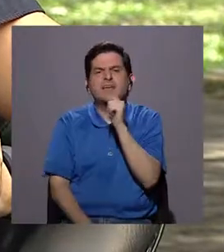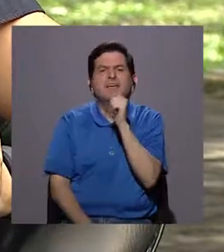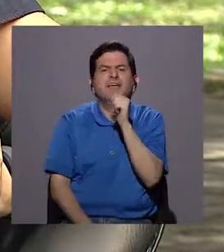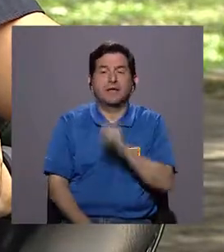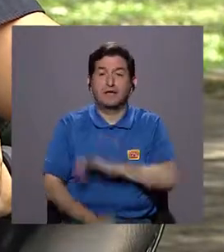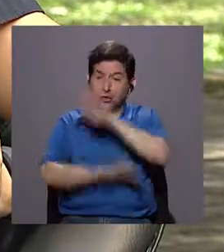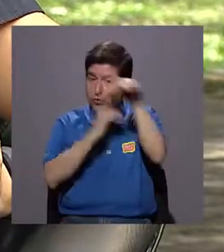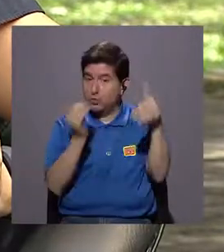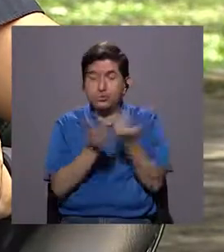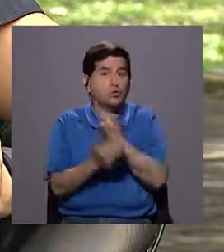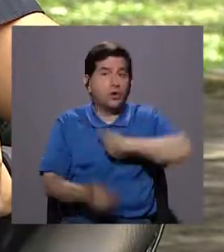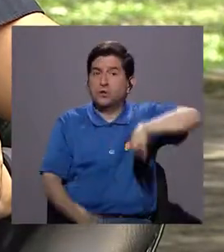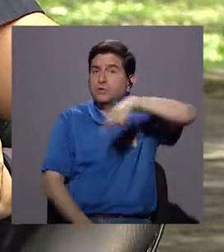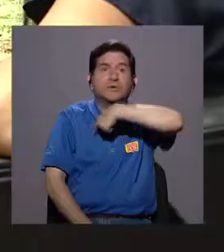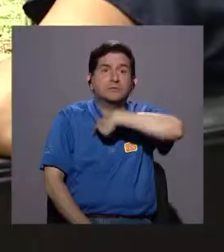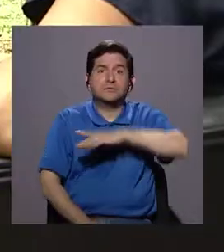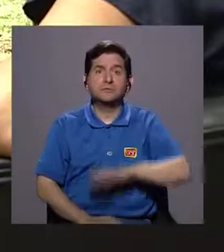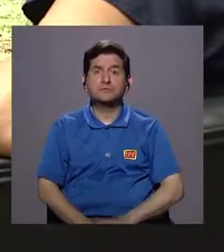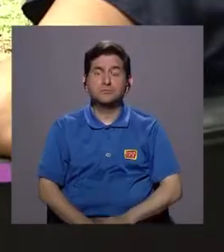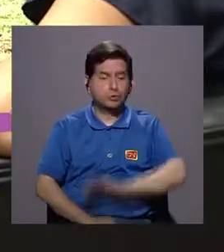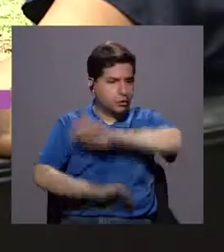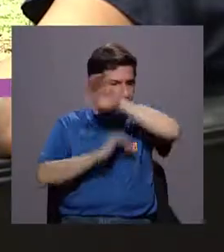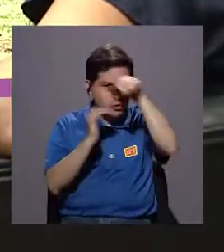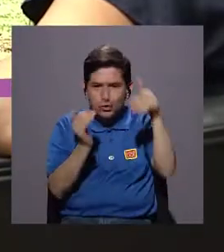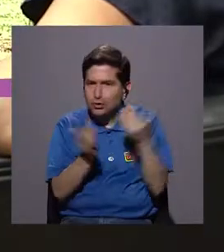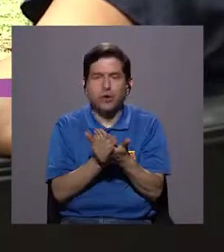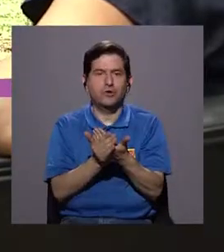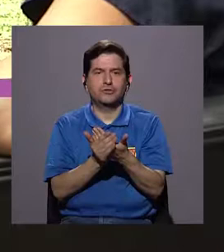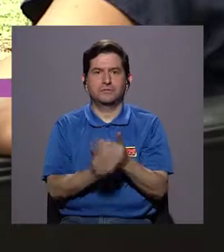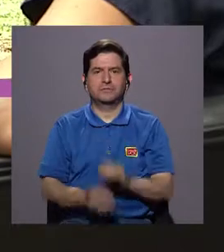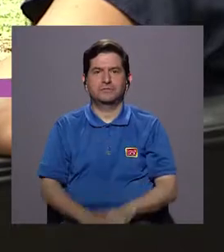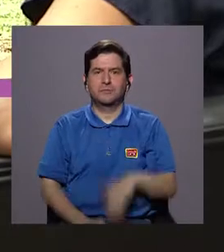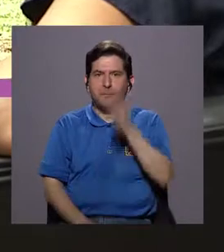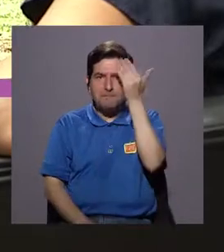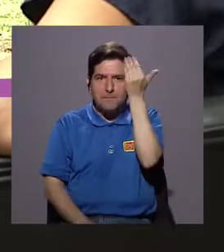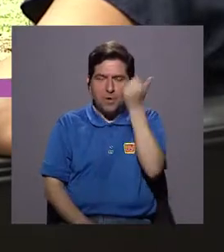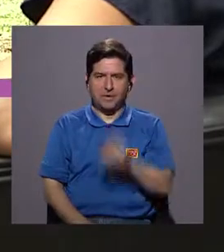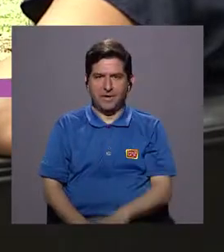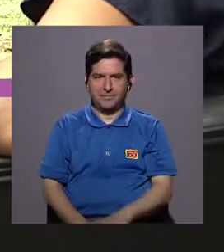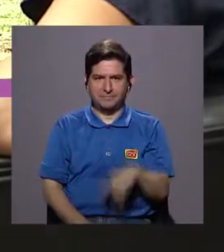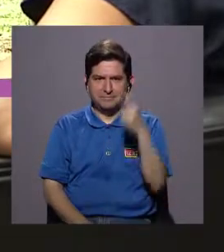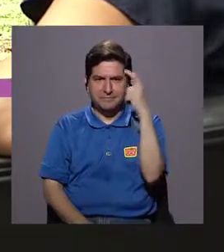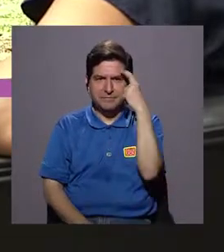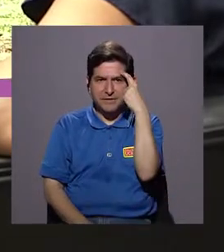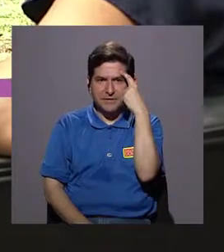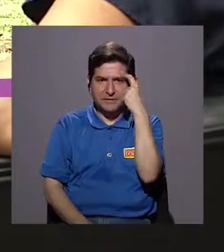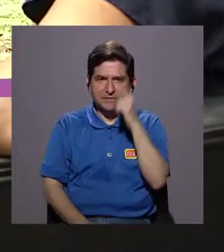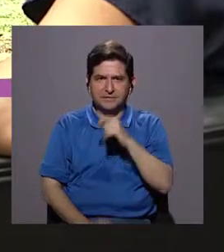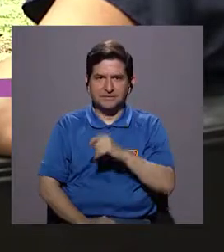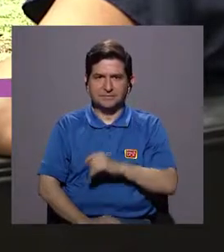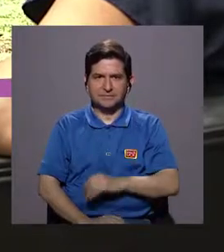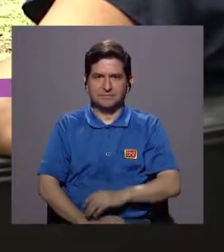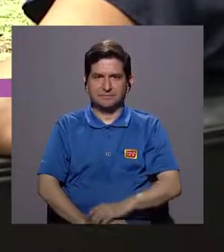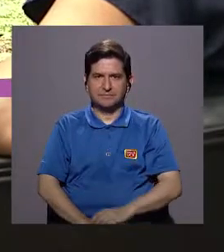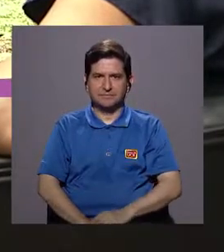recurso? De todos y todas. Todos y todas. Porque si nos ponemos a pensar,